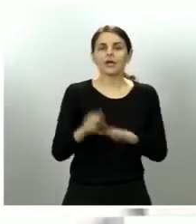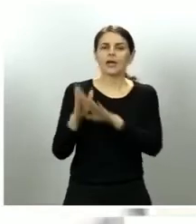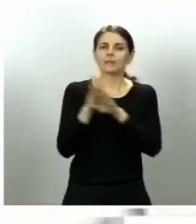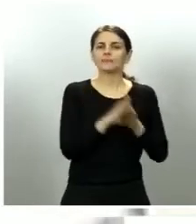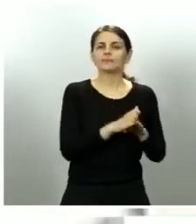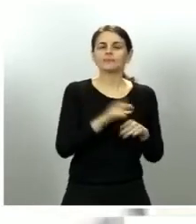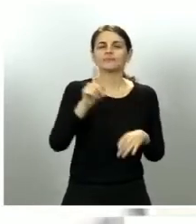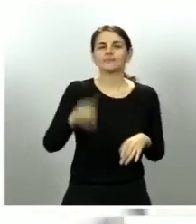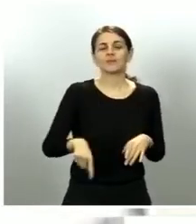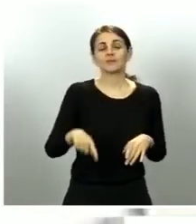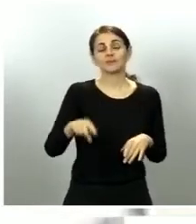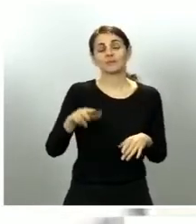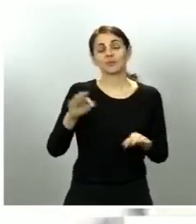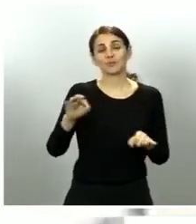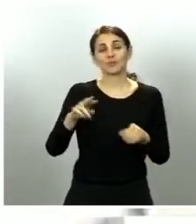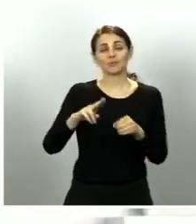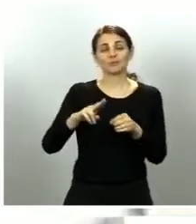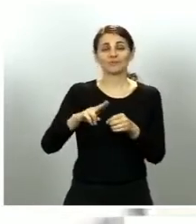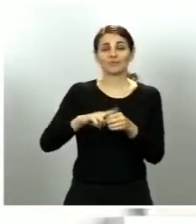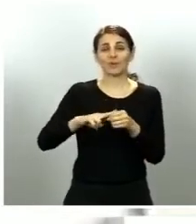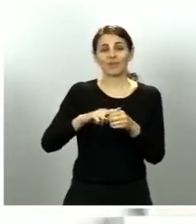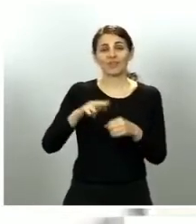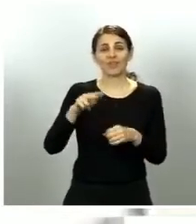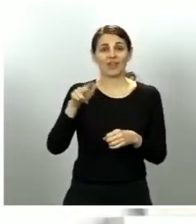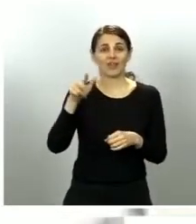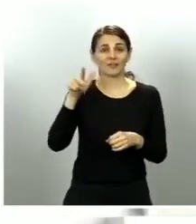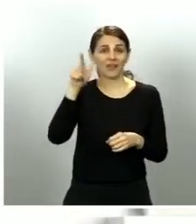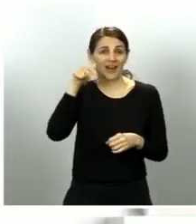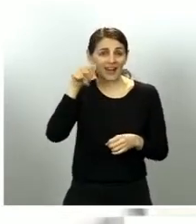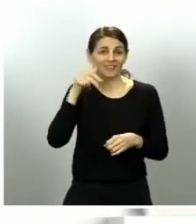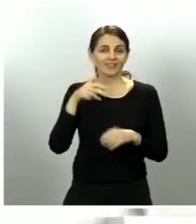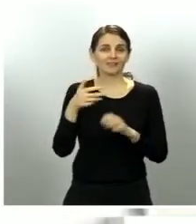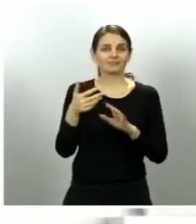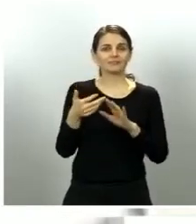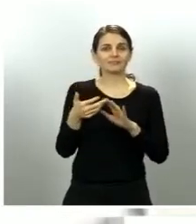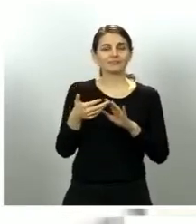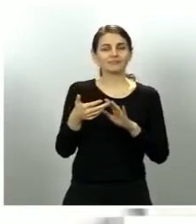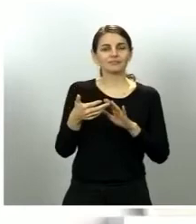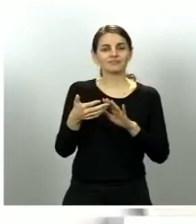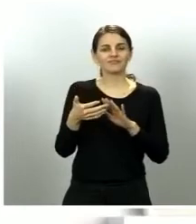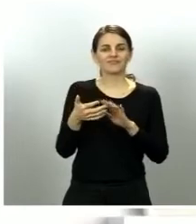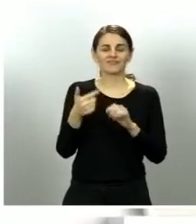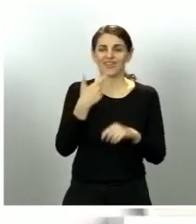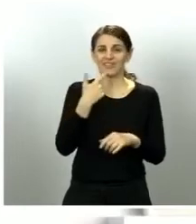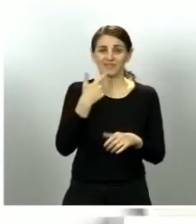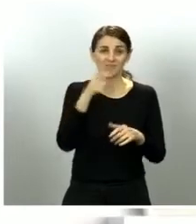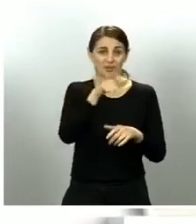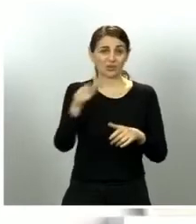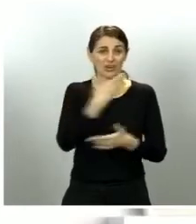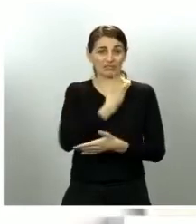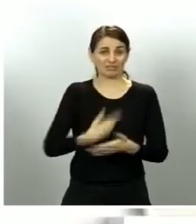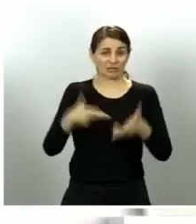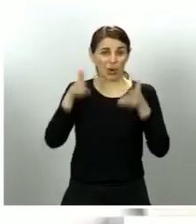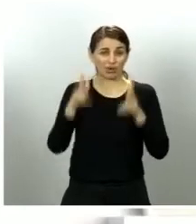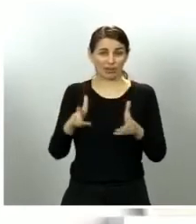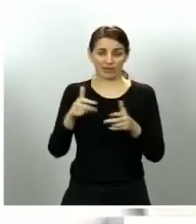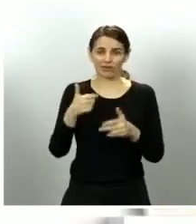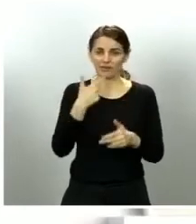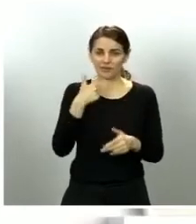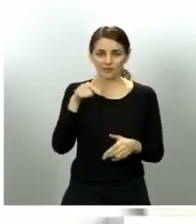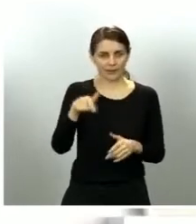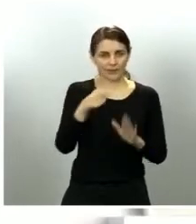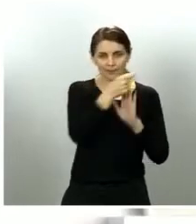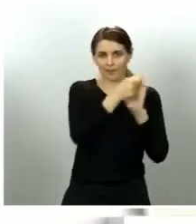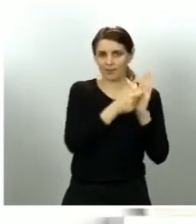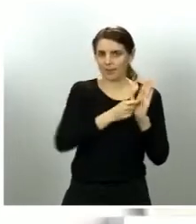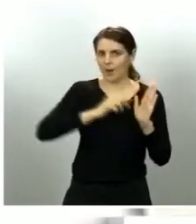la provincia de Alicante han tachado de catastróficas estas medidas para el sector piden disponer